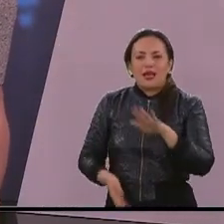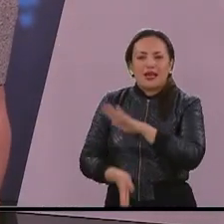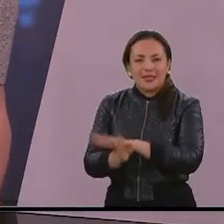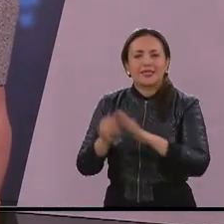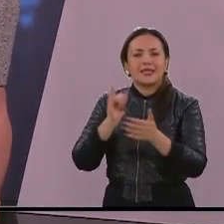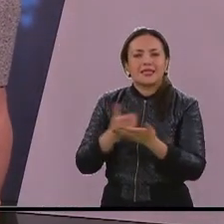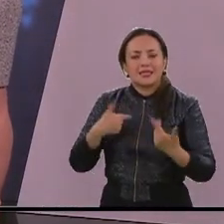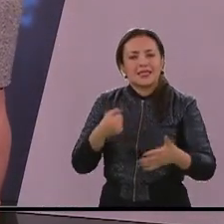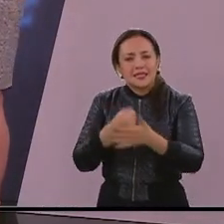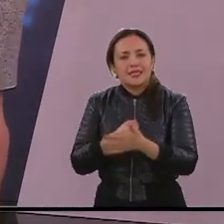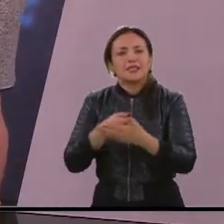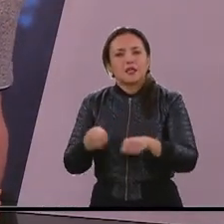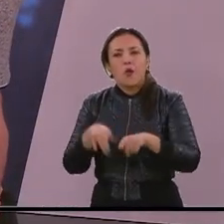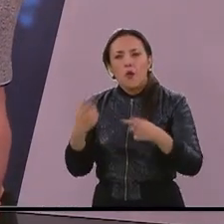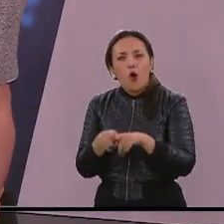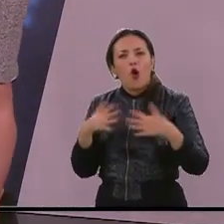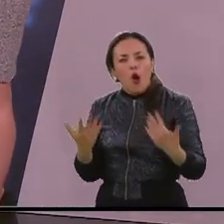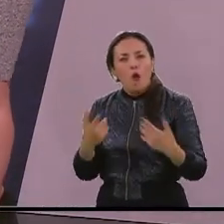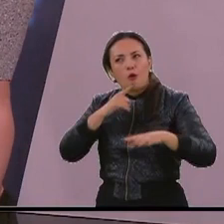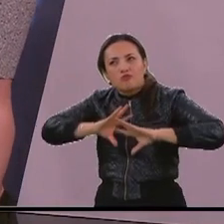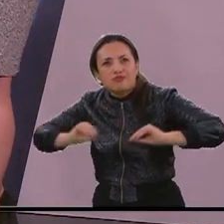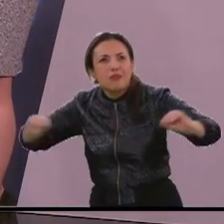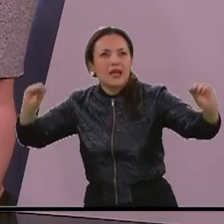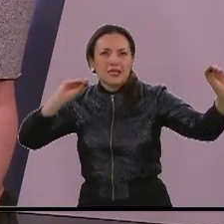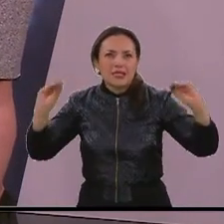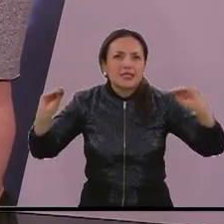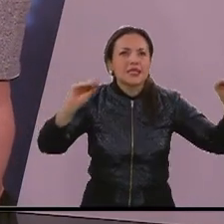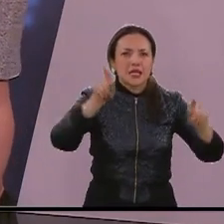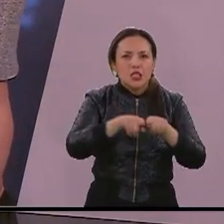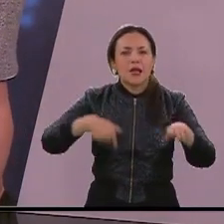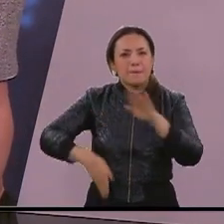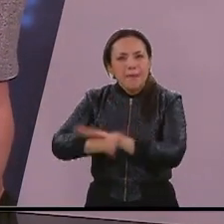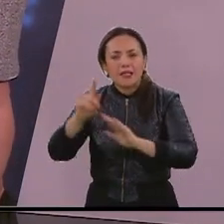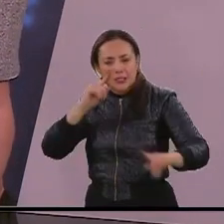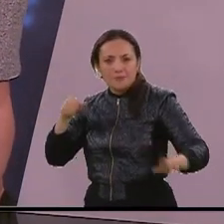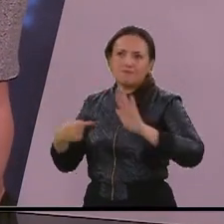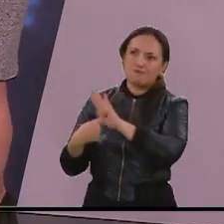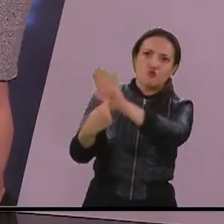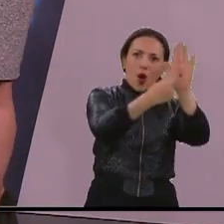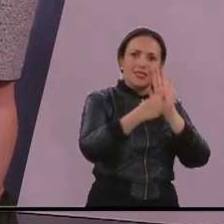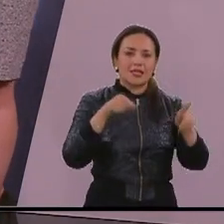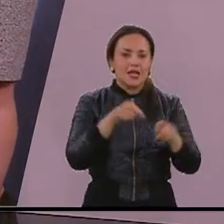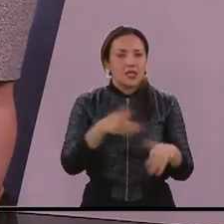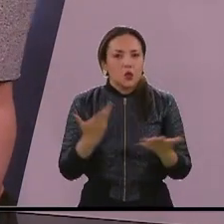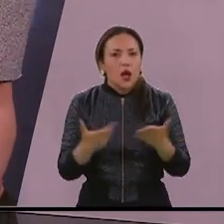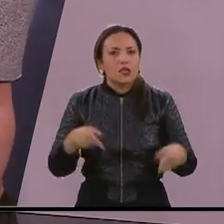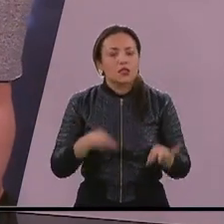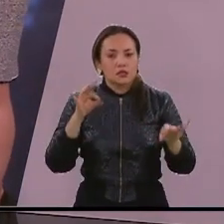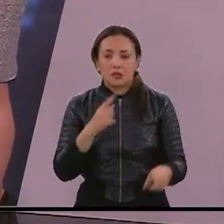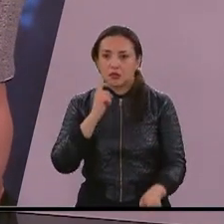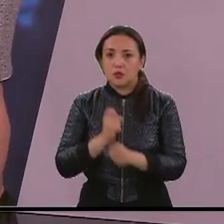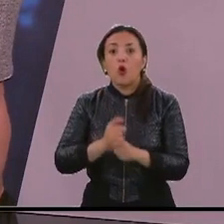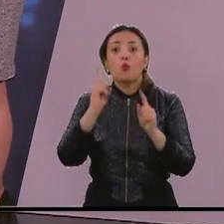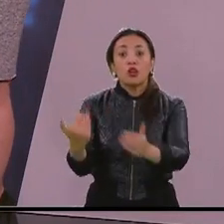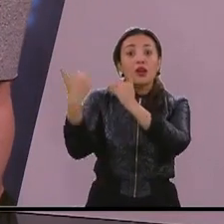haciendo eco al llamado de las mujeres y seguimos poniendo la luz sobre este tema tan complejo. Porque además es el rol de los